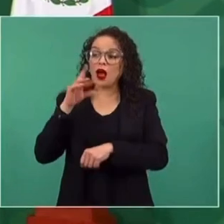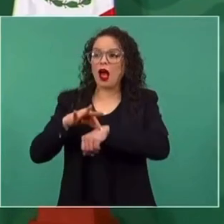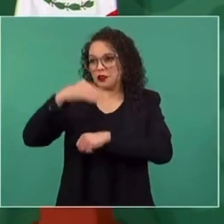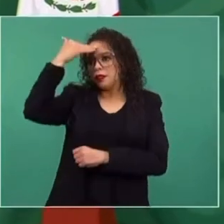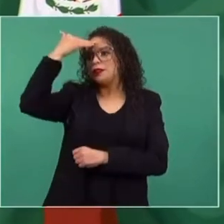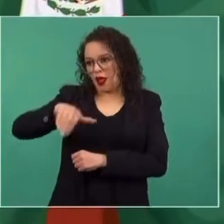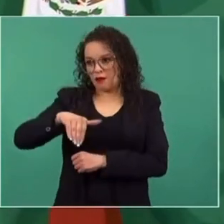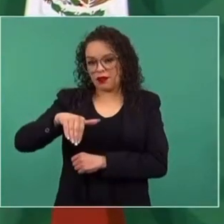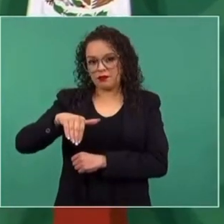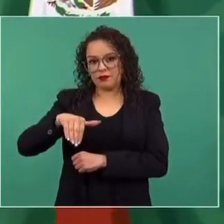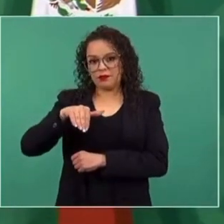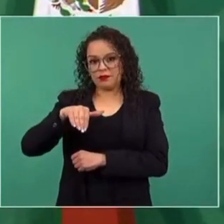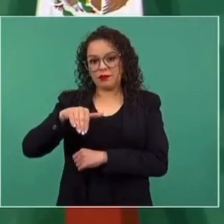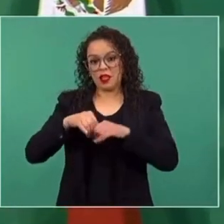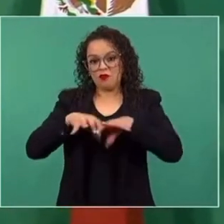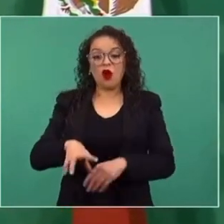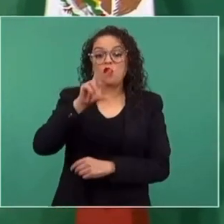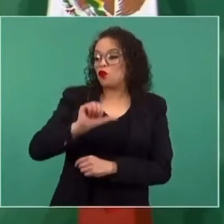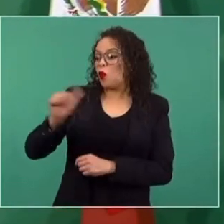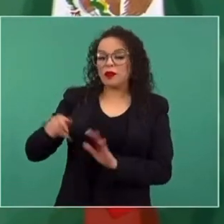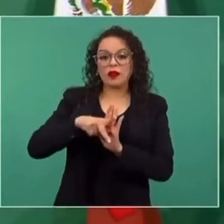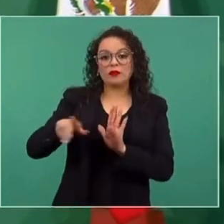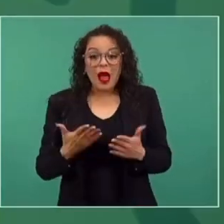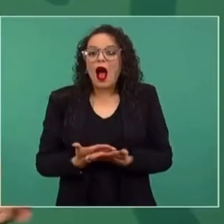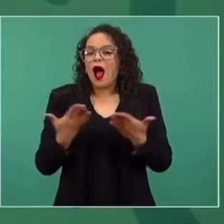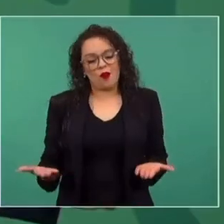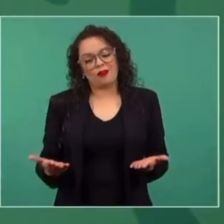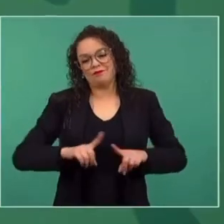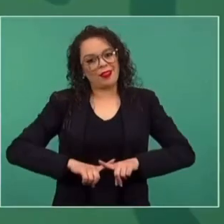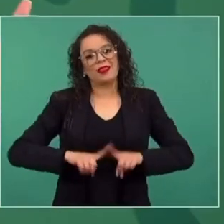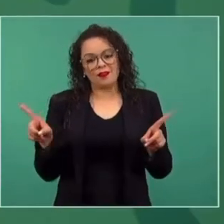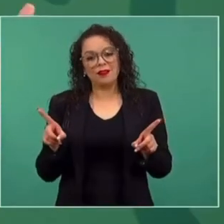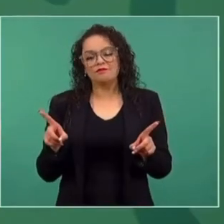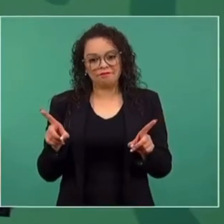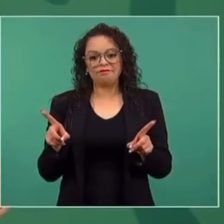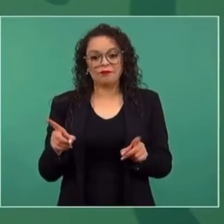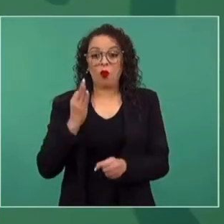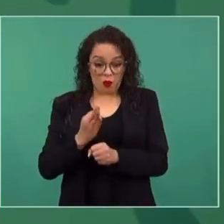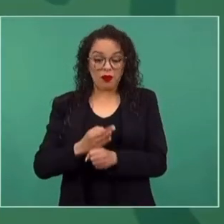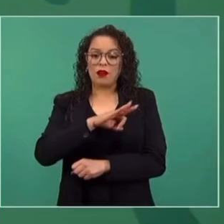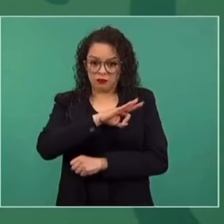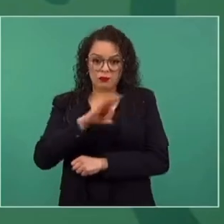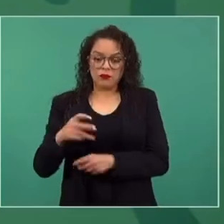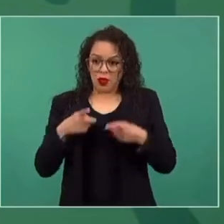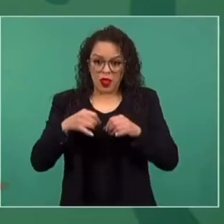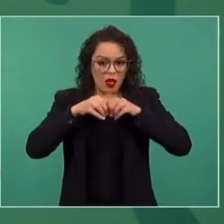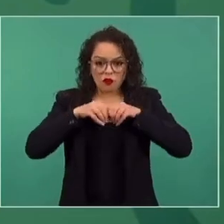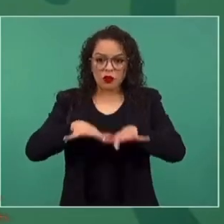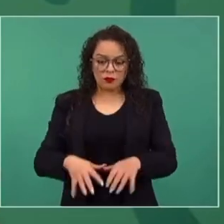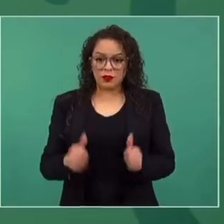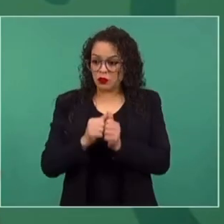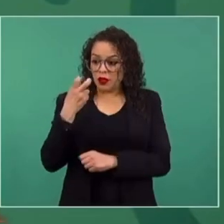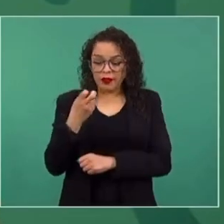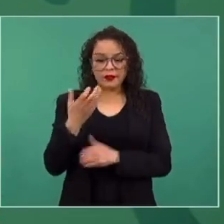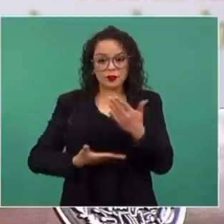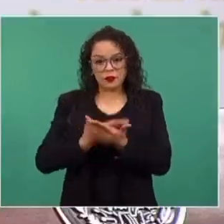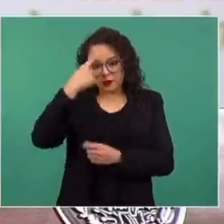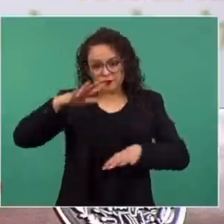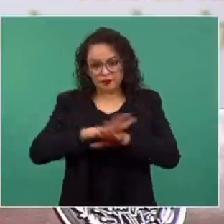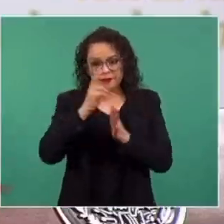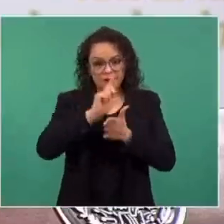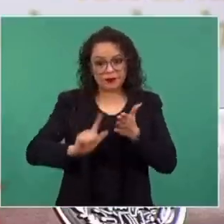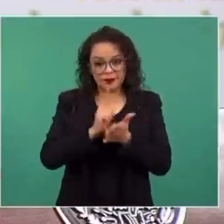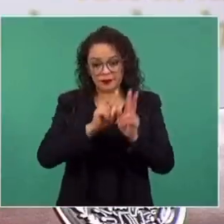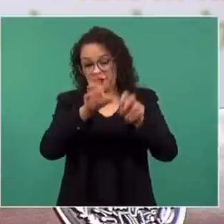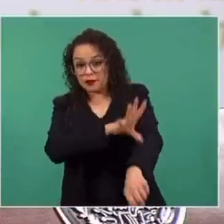no la que les transmiten los medios de información. Ahora tenemos posibilidad de informar. Con esta reforma eléctrica se va a informar